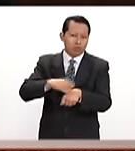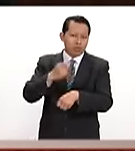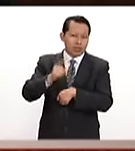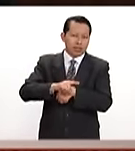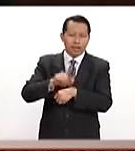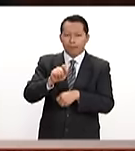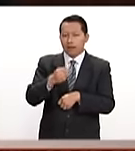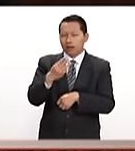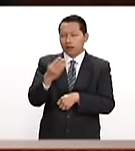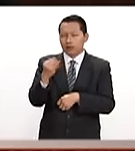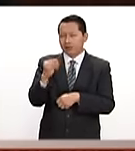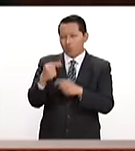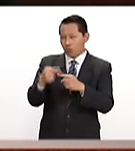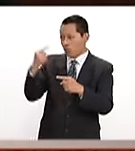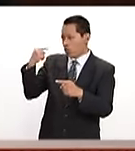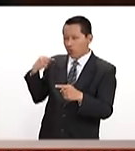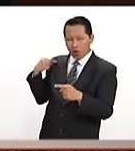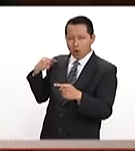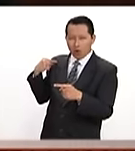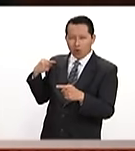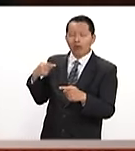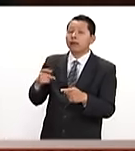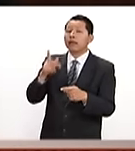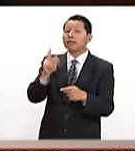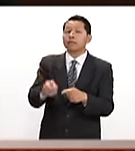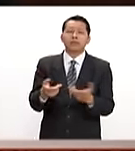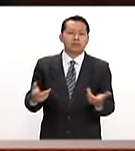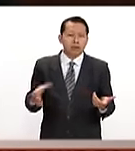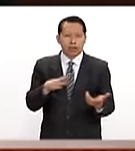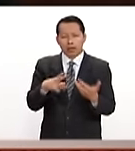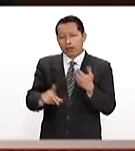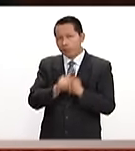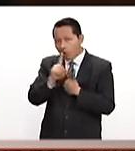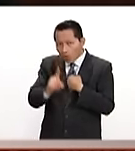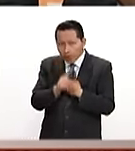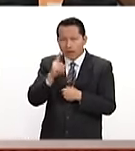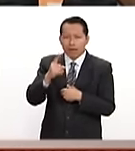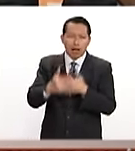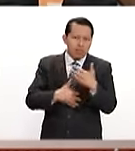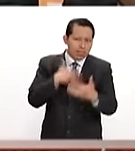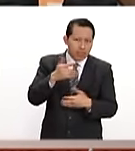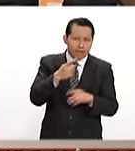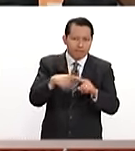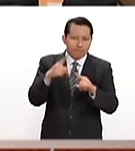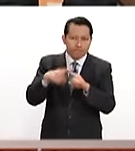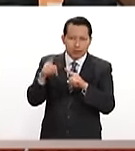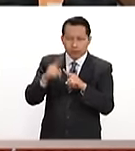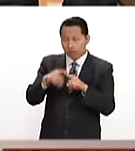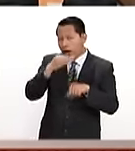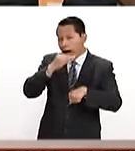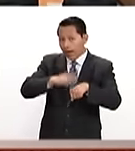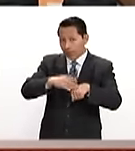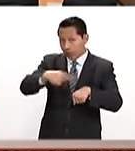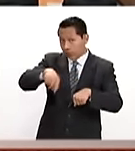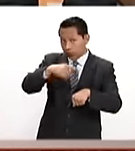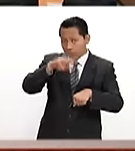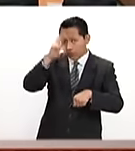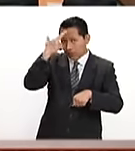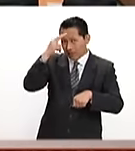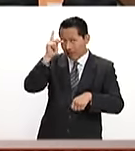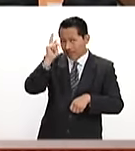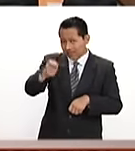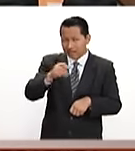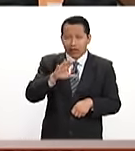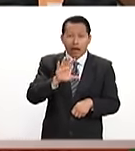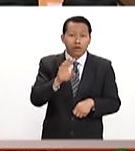23 de junio del año pasado, dadas las condiciones problemáticas y tan conflictivas. Hay que recordarle al auditorio, Pati Yomar, que